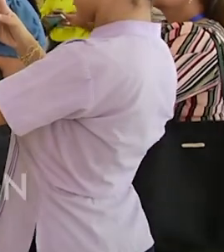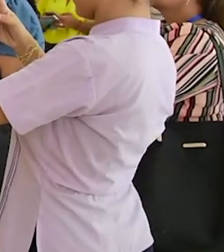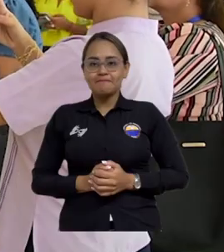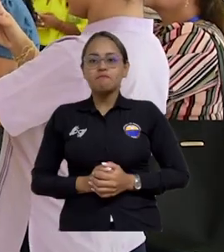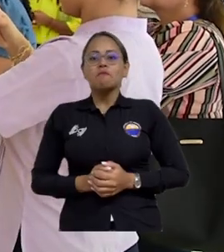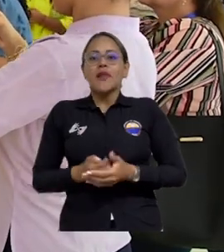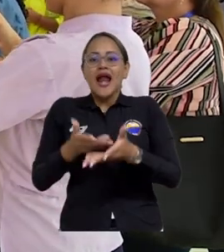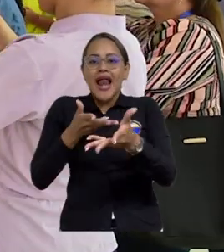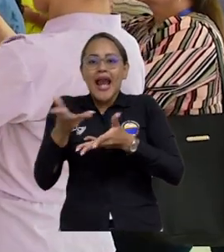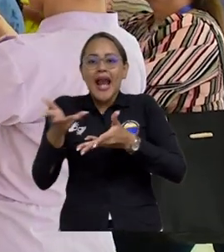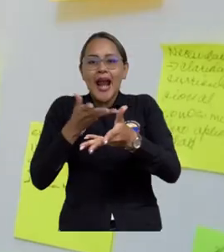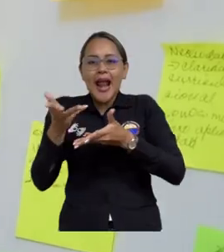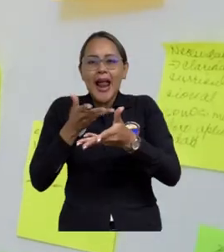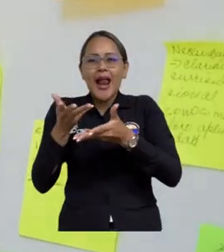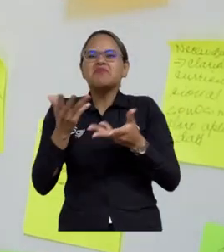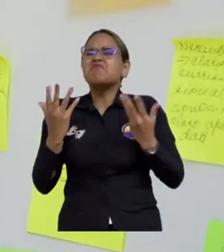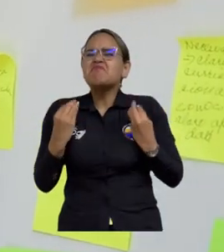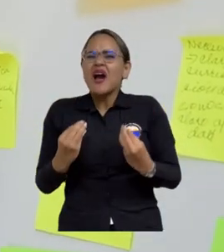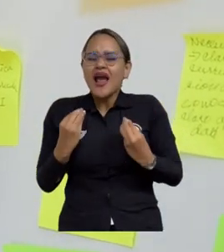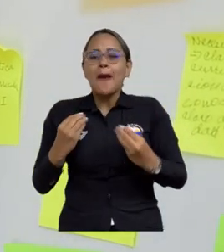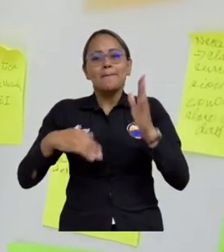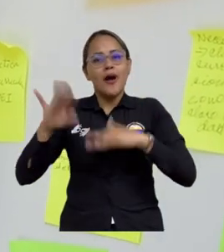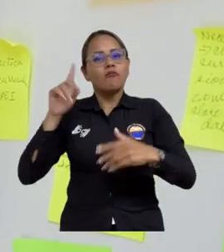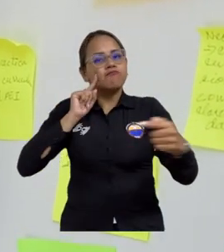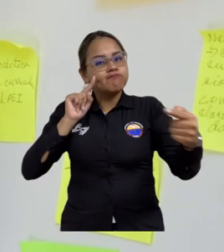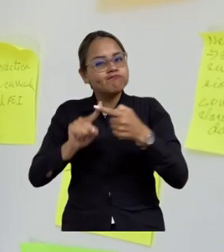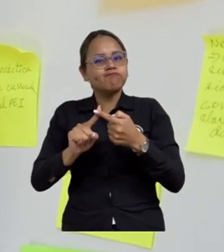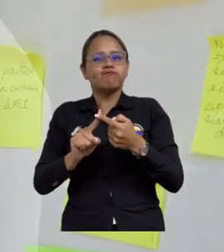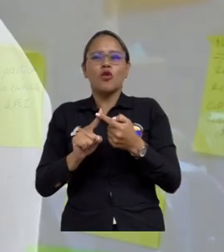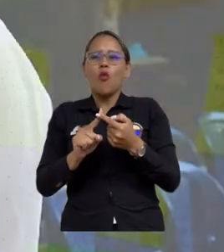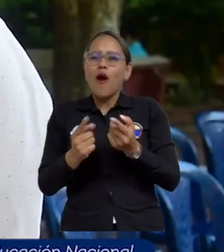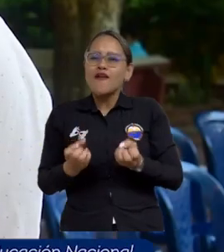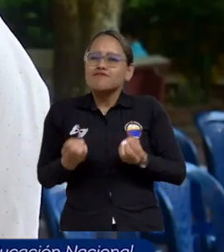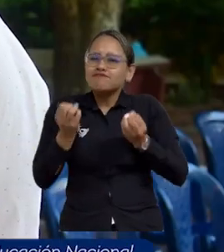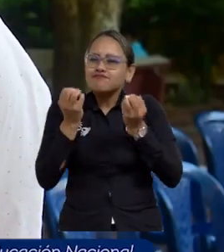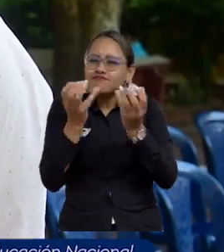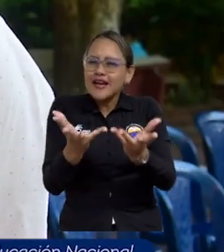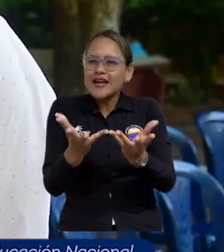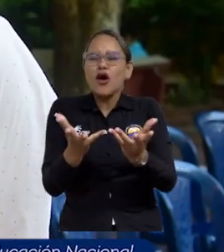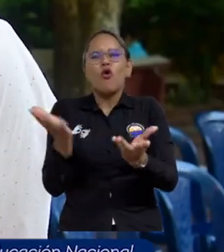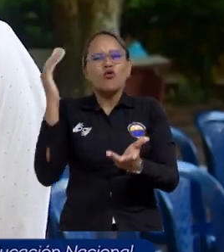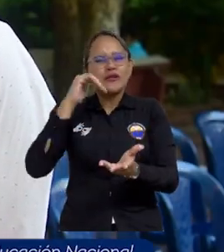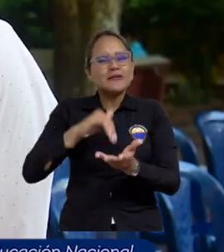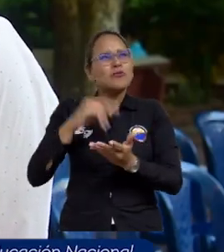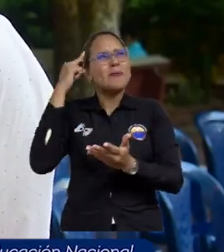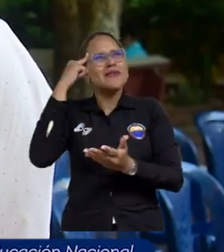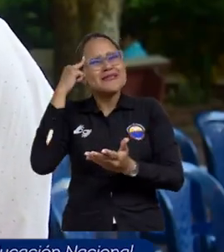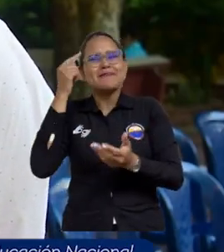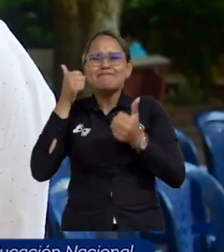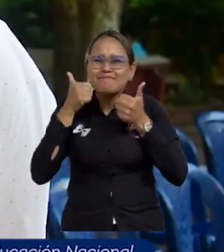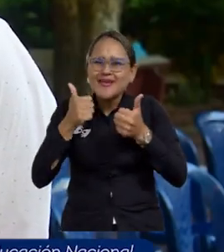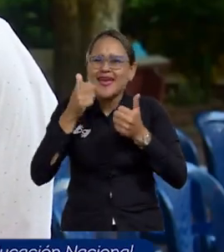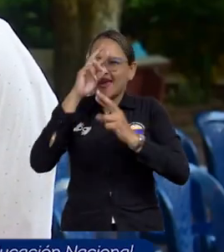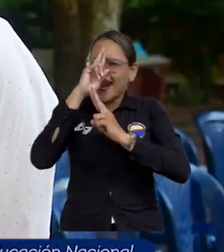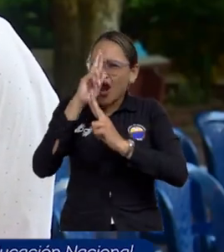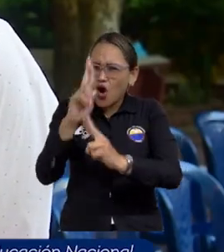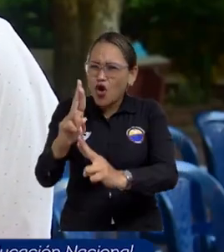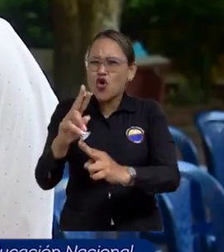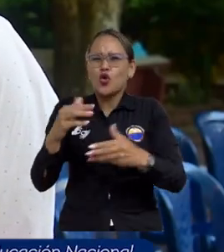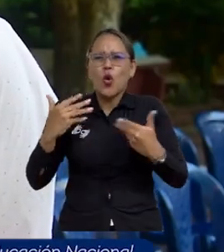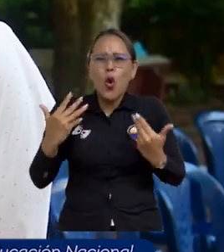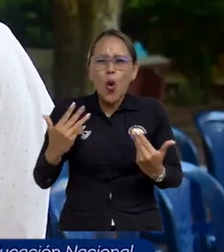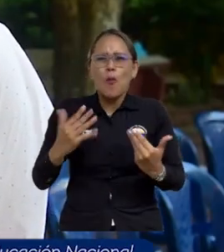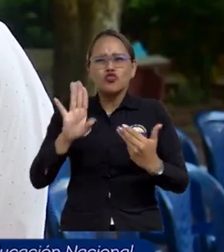Estas conversaciones lo que buscan es aportar a la resignificación, al reconocimiento, dignificación